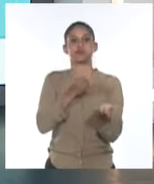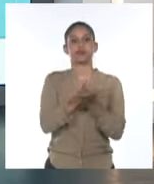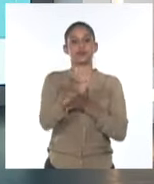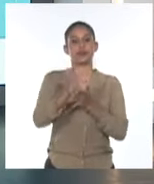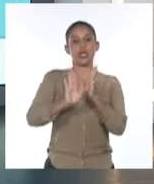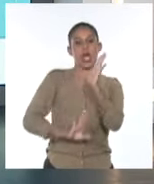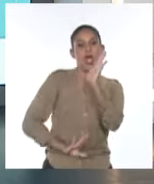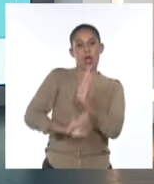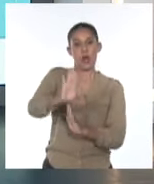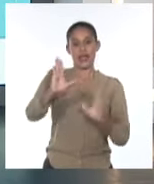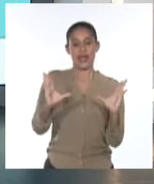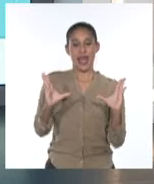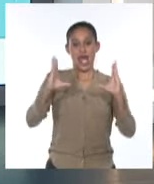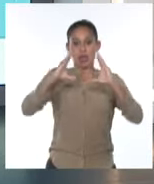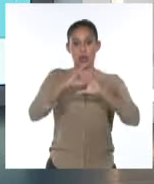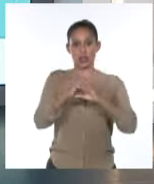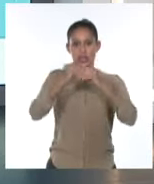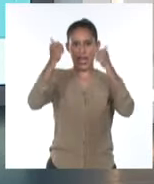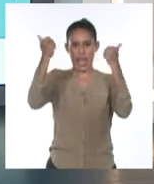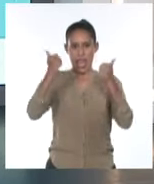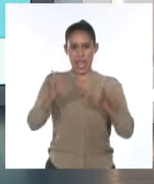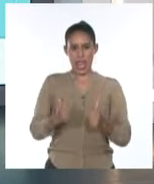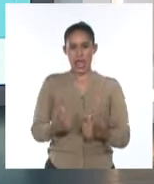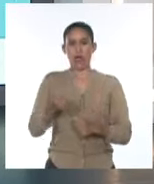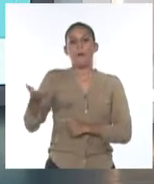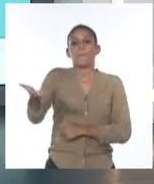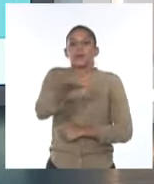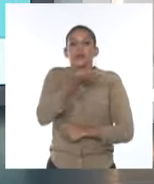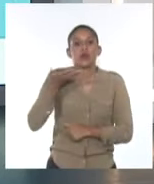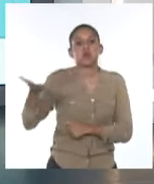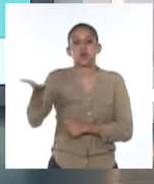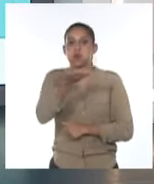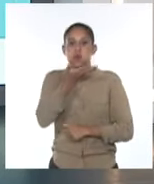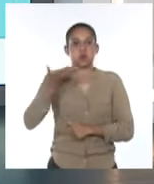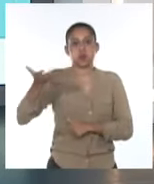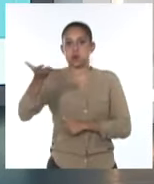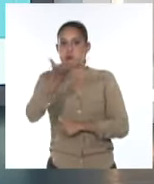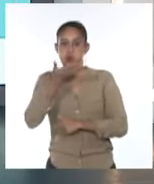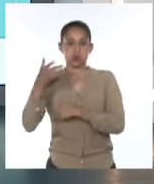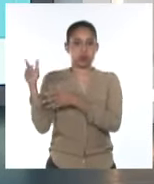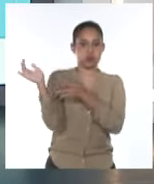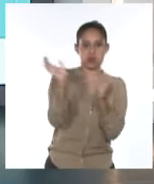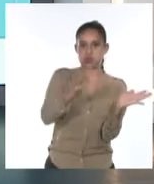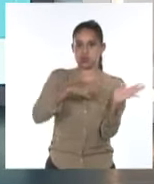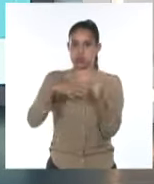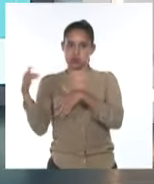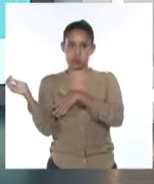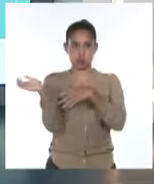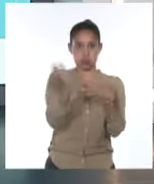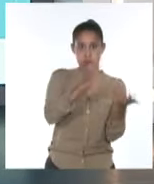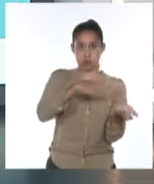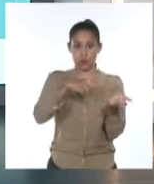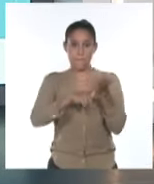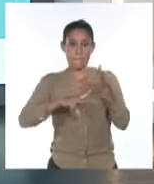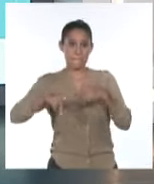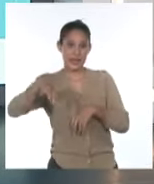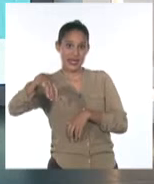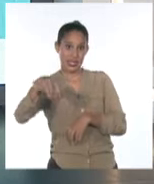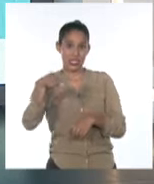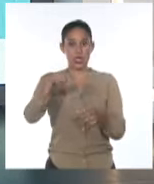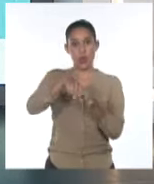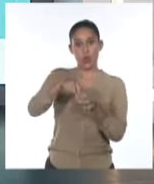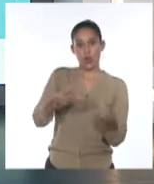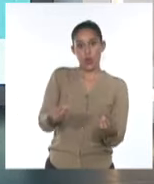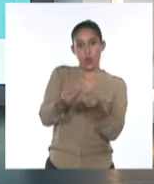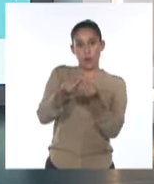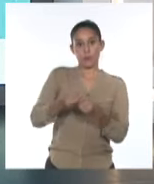de la noche de hoy la fuerza del viento en la Isla de la Juventud y también en la provincia de Pinar del Río. Vientos con fuerza de tormenta tropical entre